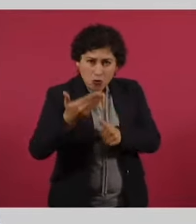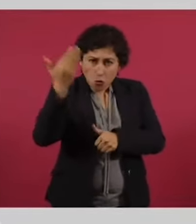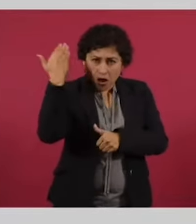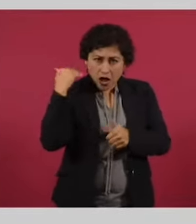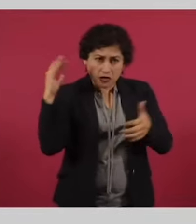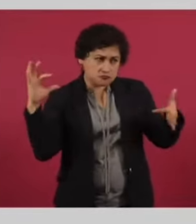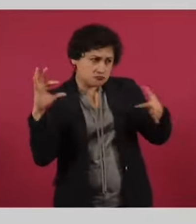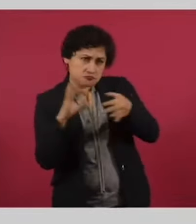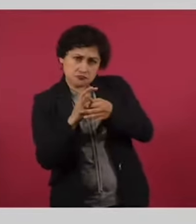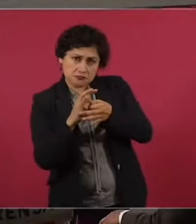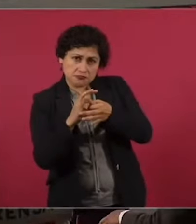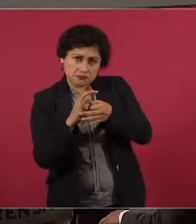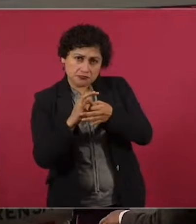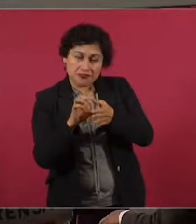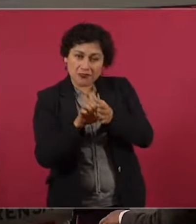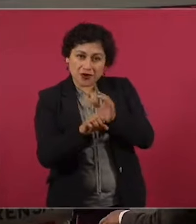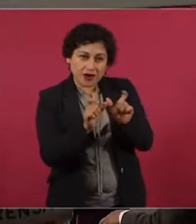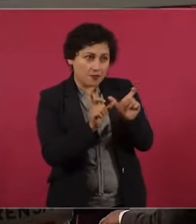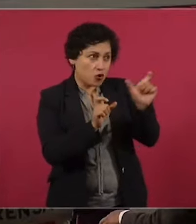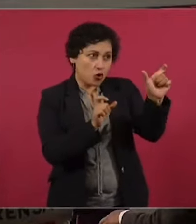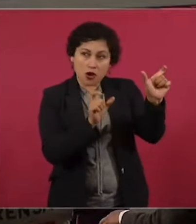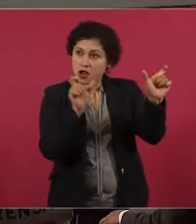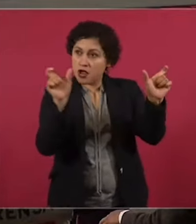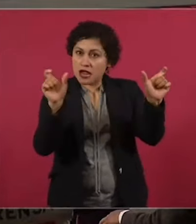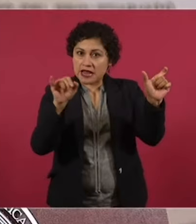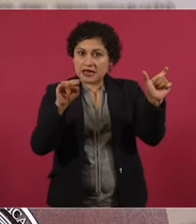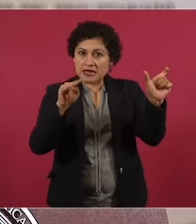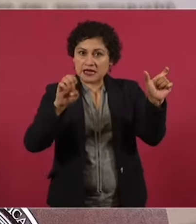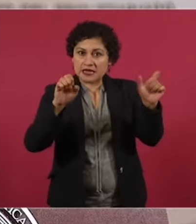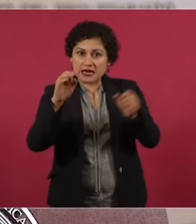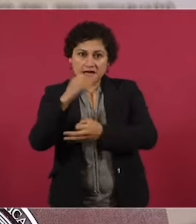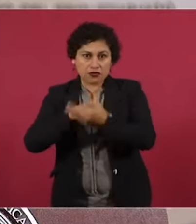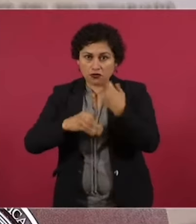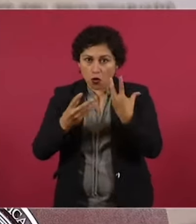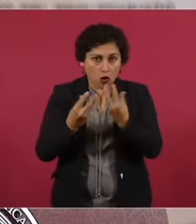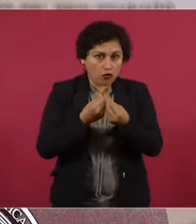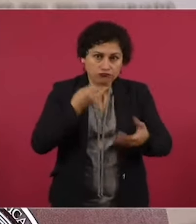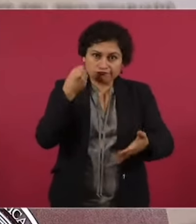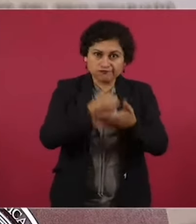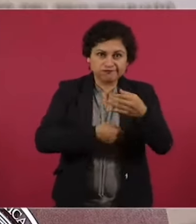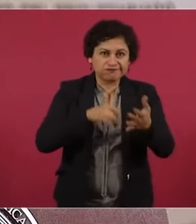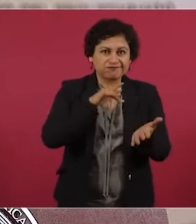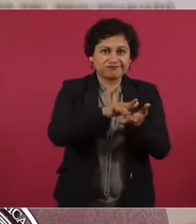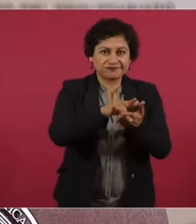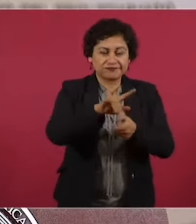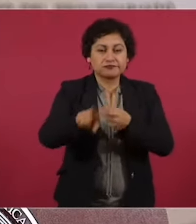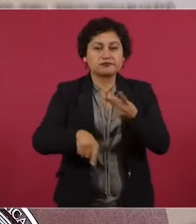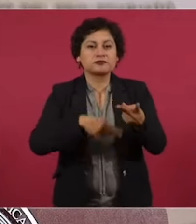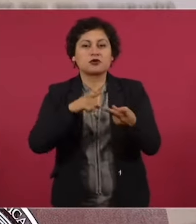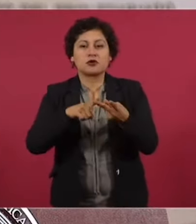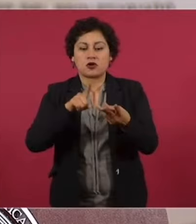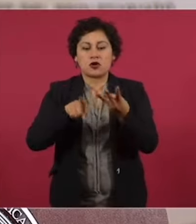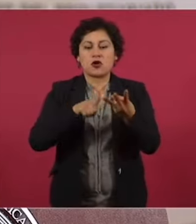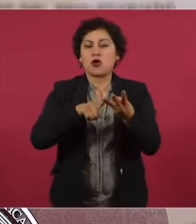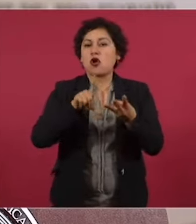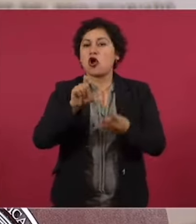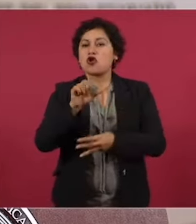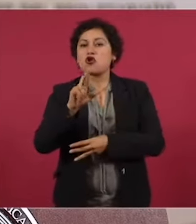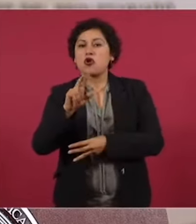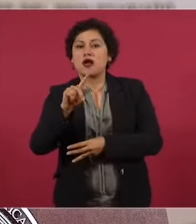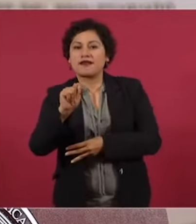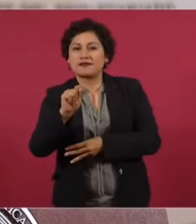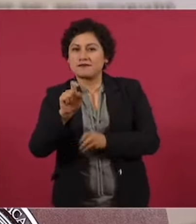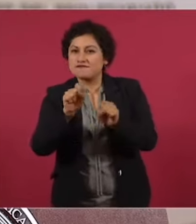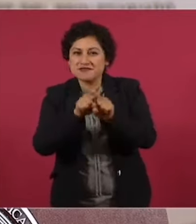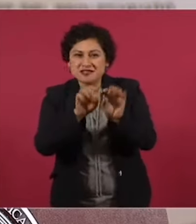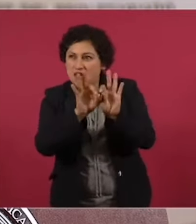¿El Inés Somos Todos? ¿Loret Somos Todos? Parece que se quedaron sin imaginación también. La